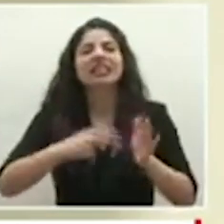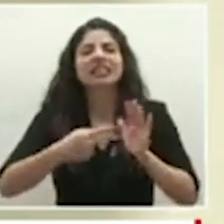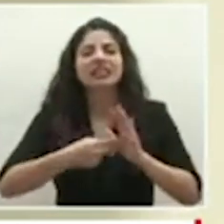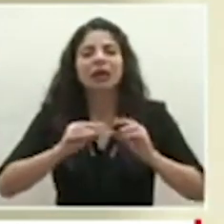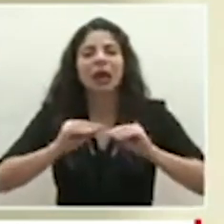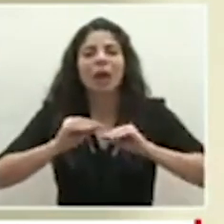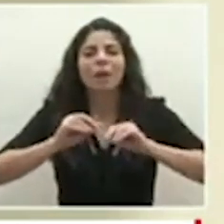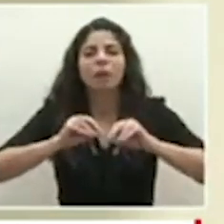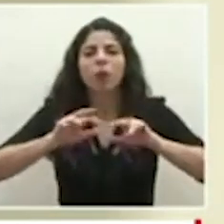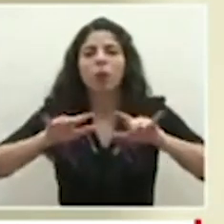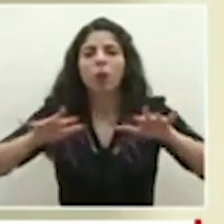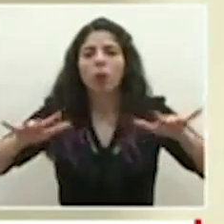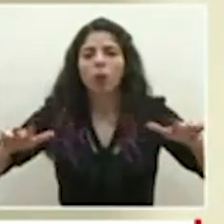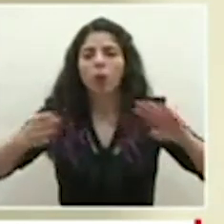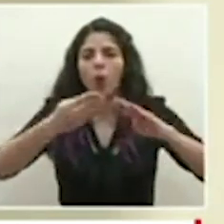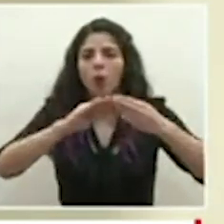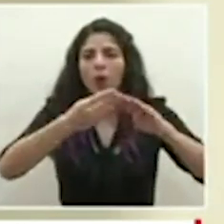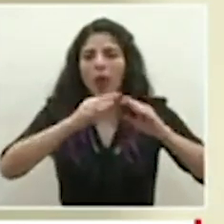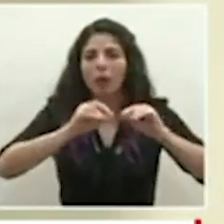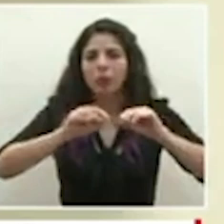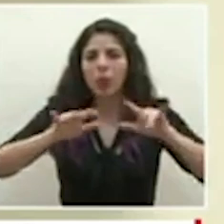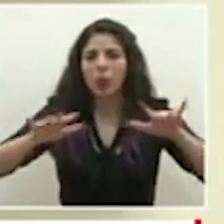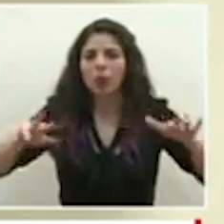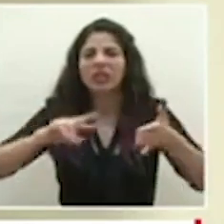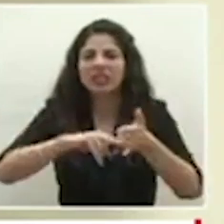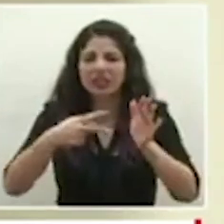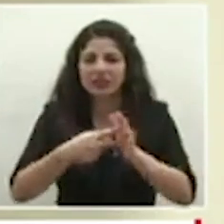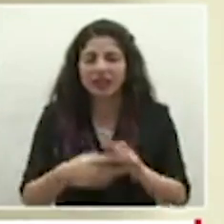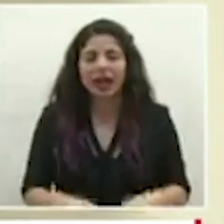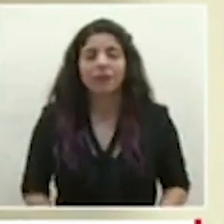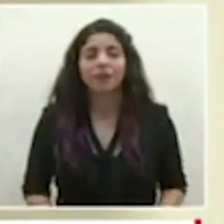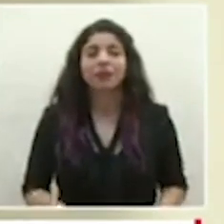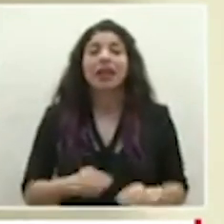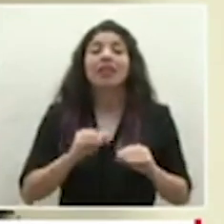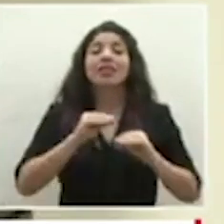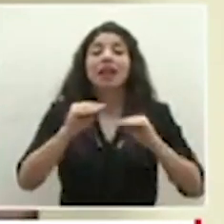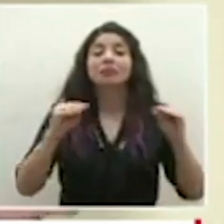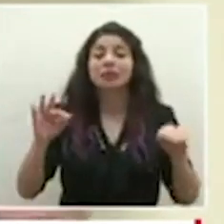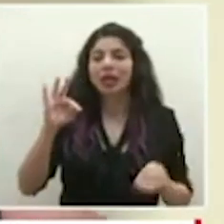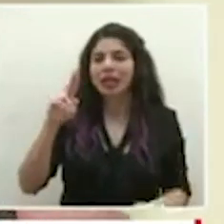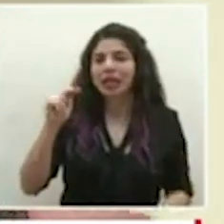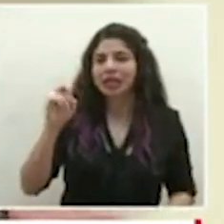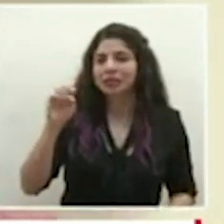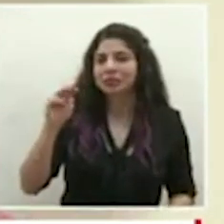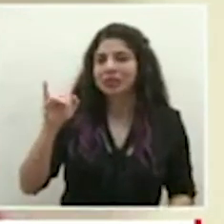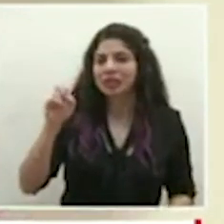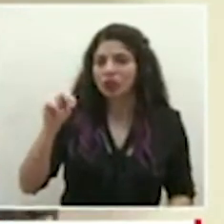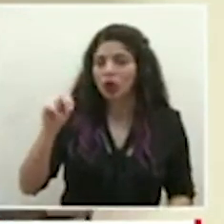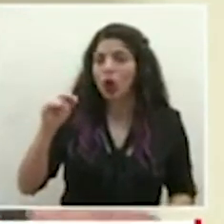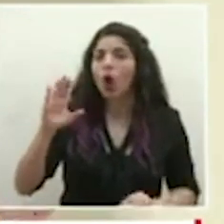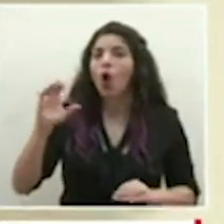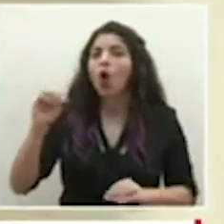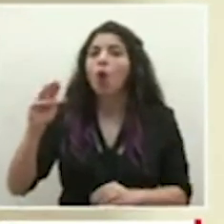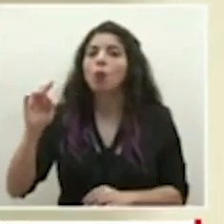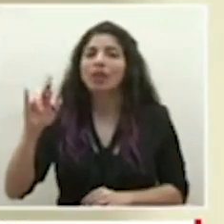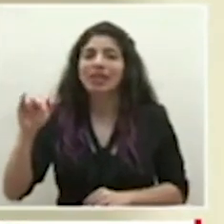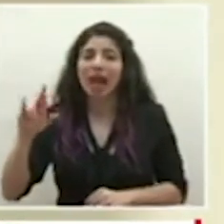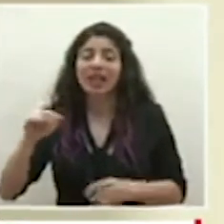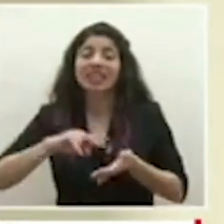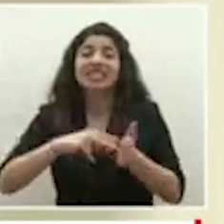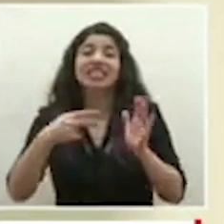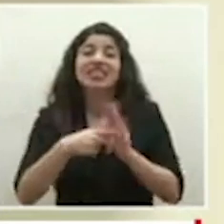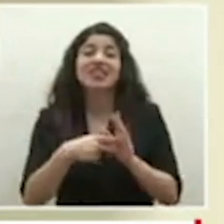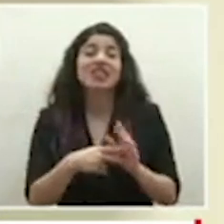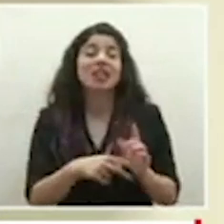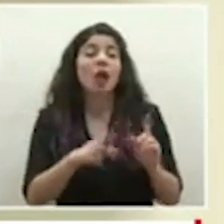transmisión comunitaria lo que indica es que básicamente hay muchas personas en la comunidad que no